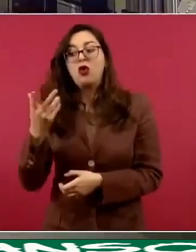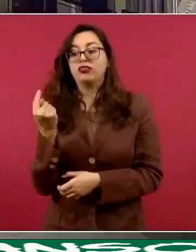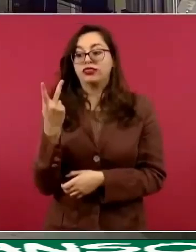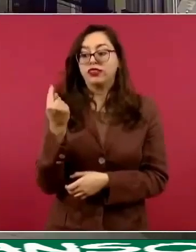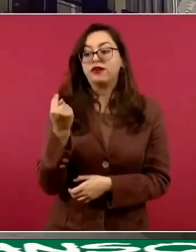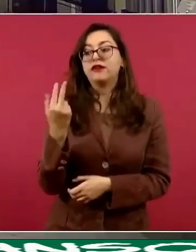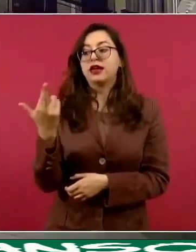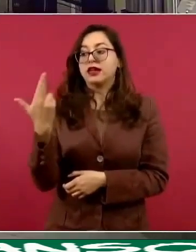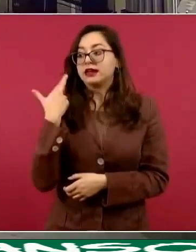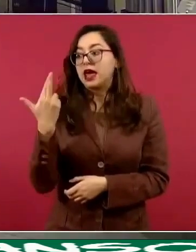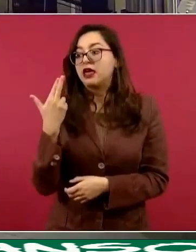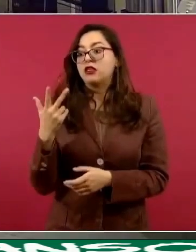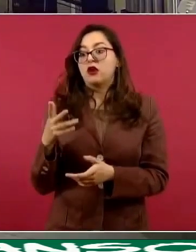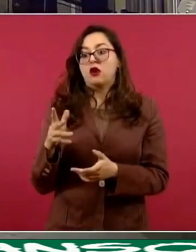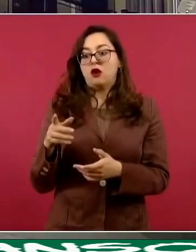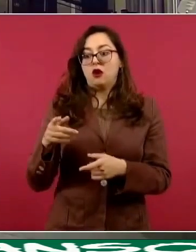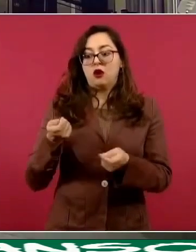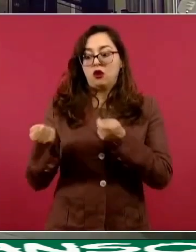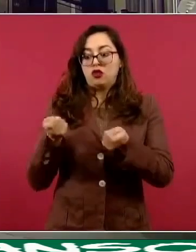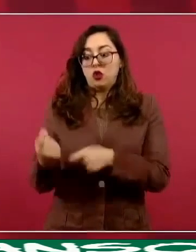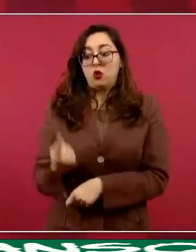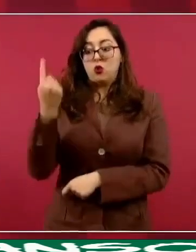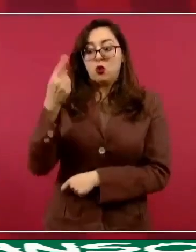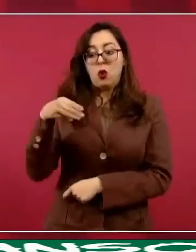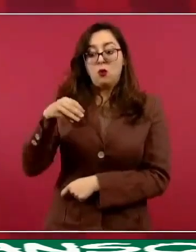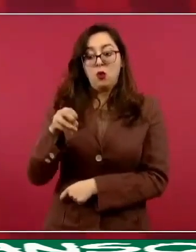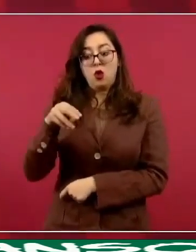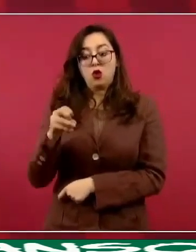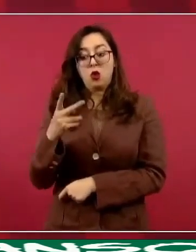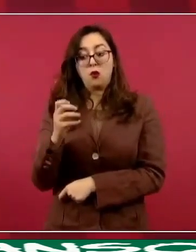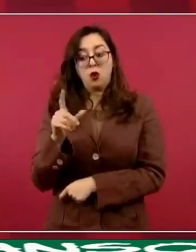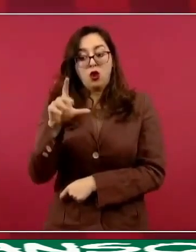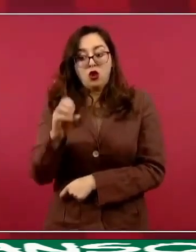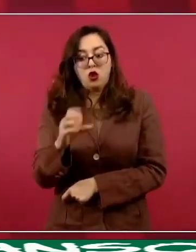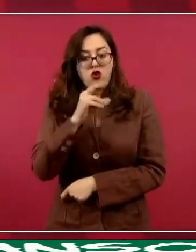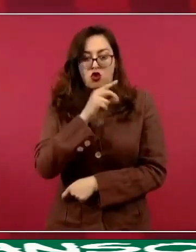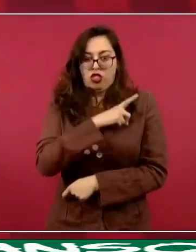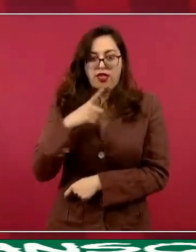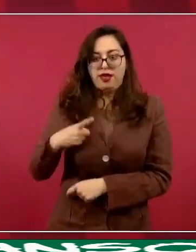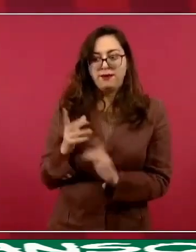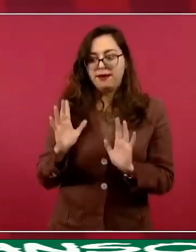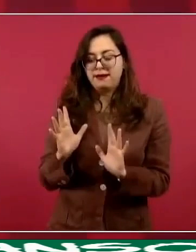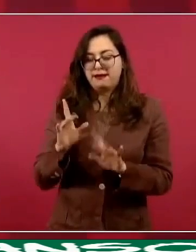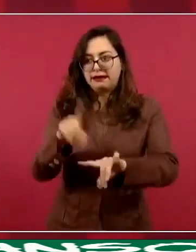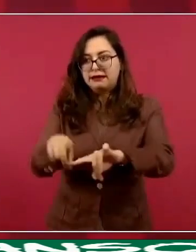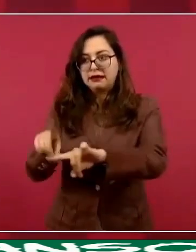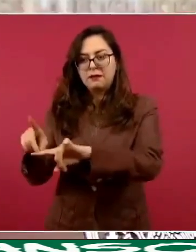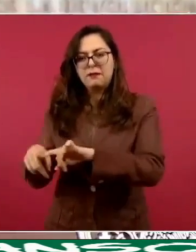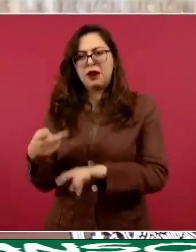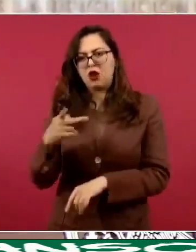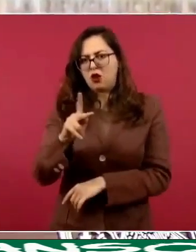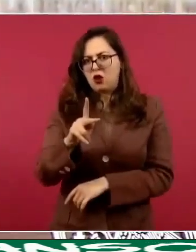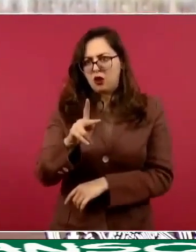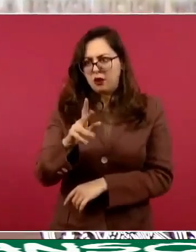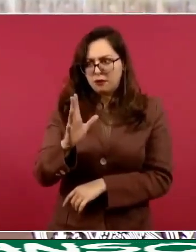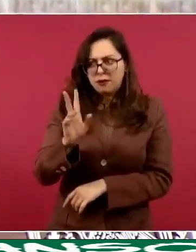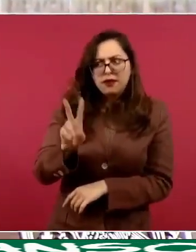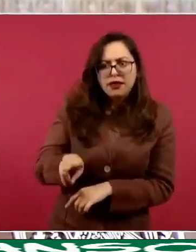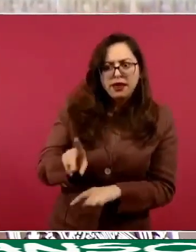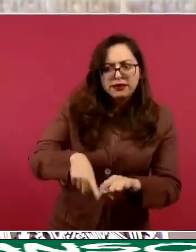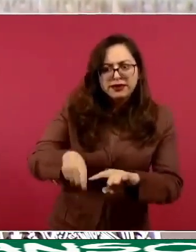Ya no voy a reír, porque se enojan mucho, pero me da risa, pero eso es un asunto muy serio.